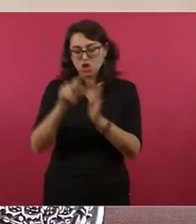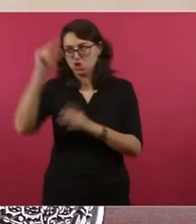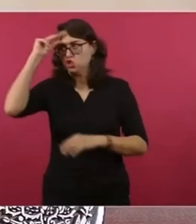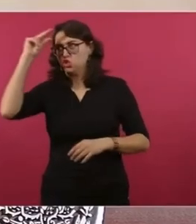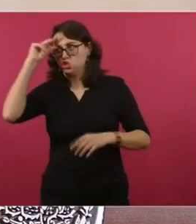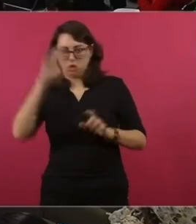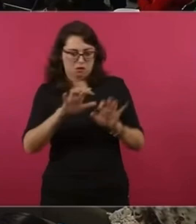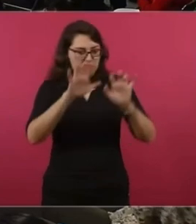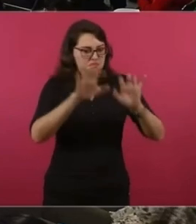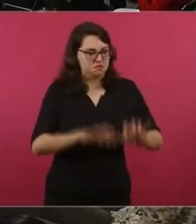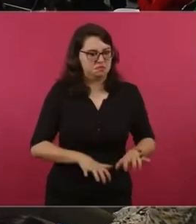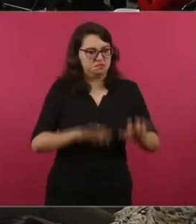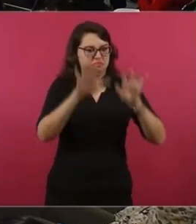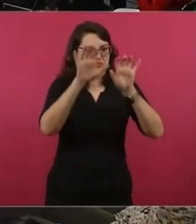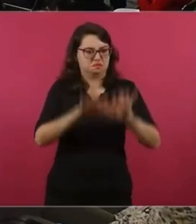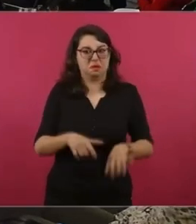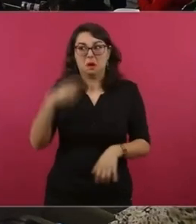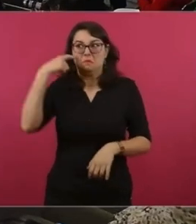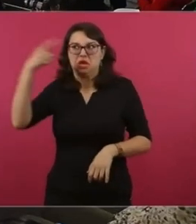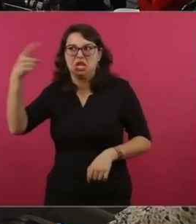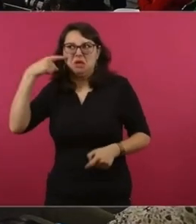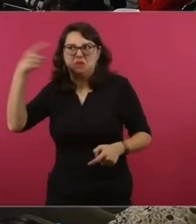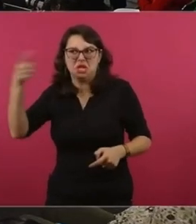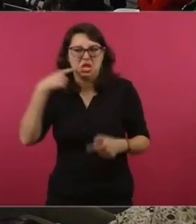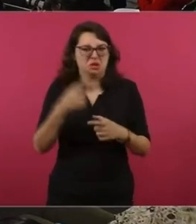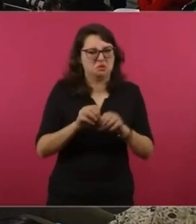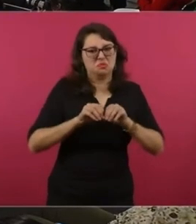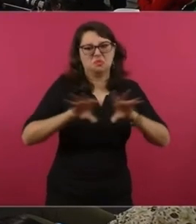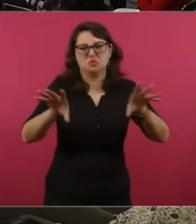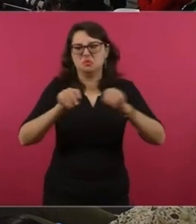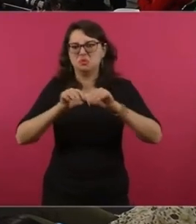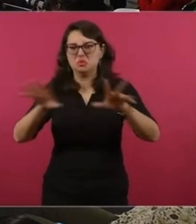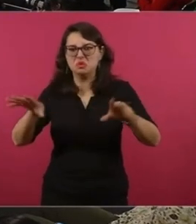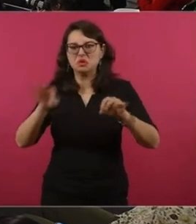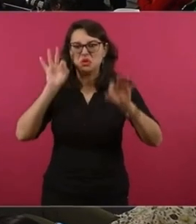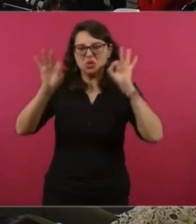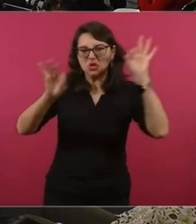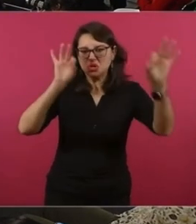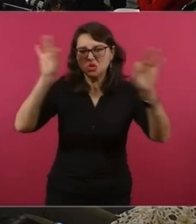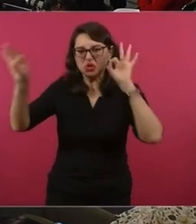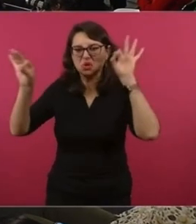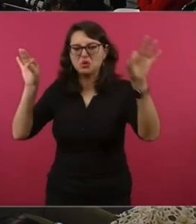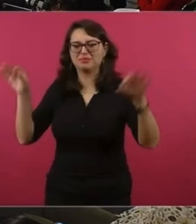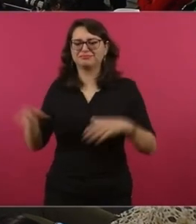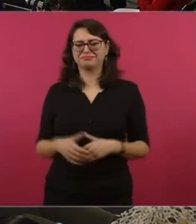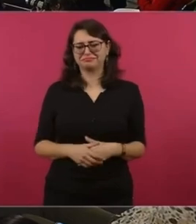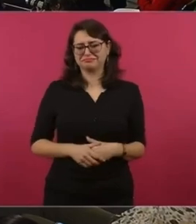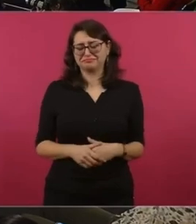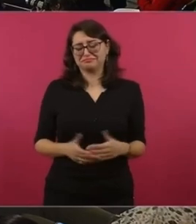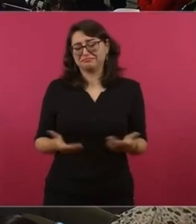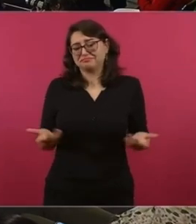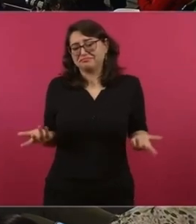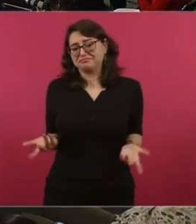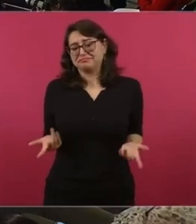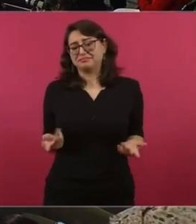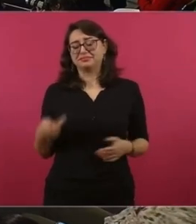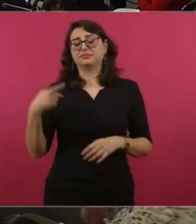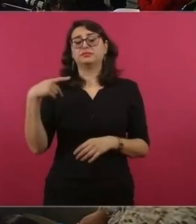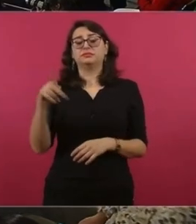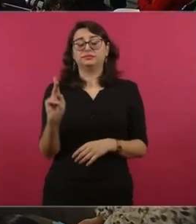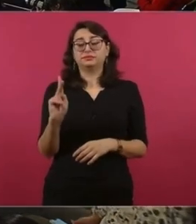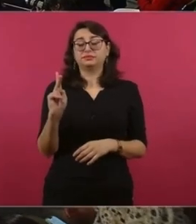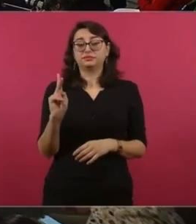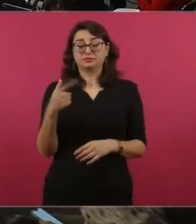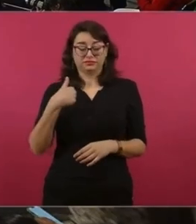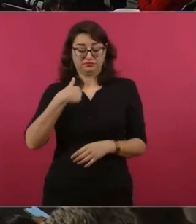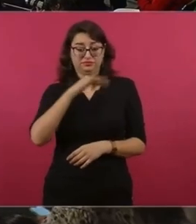Lo mejor es poder decir, en cuanto a economía,